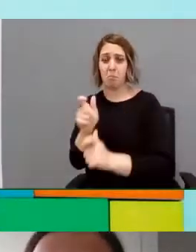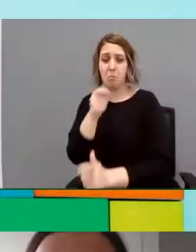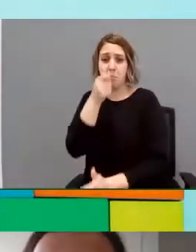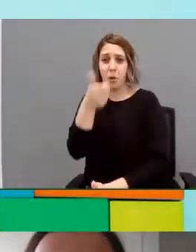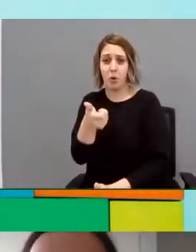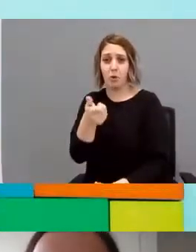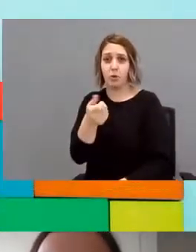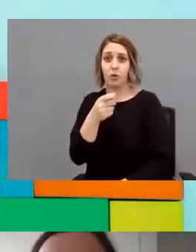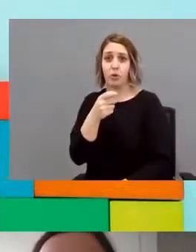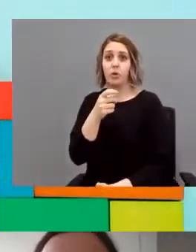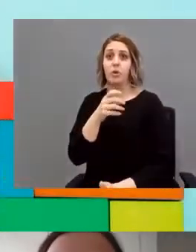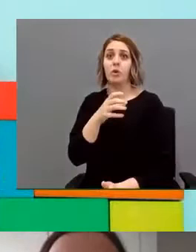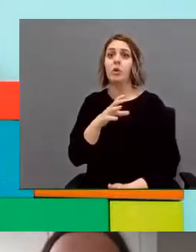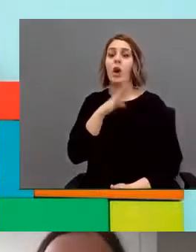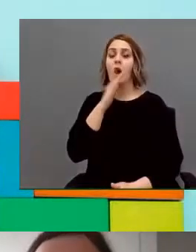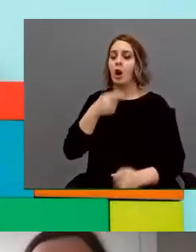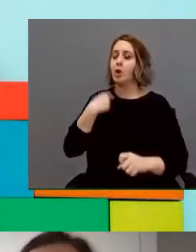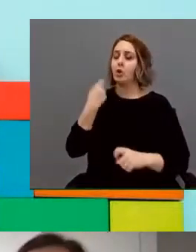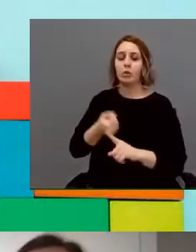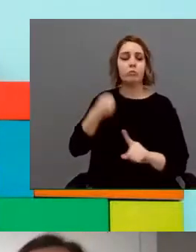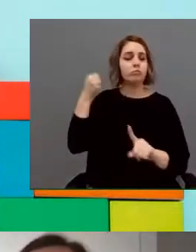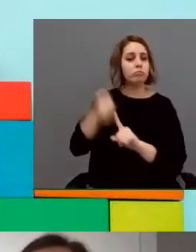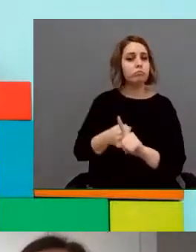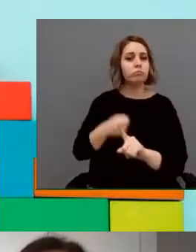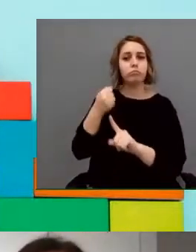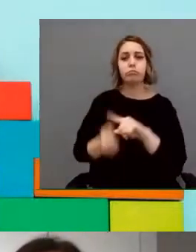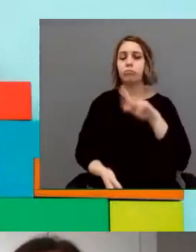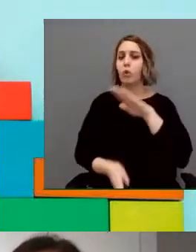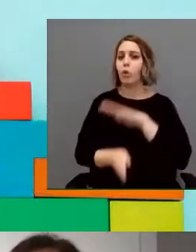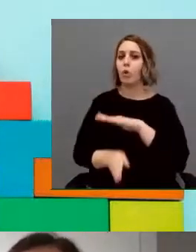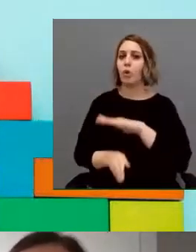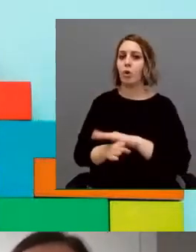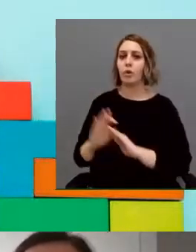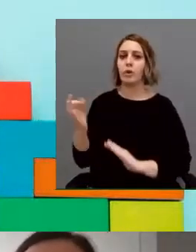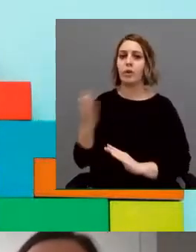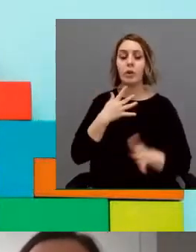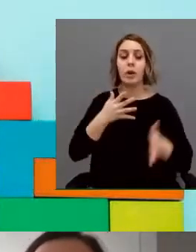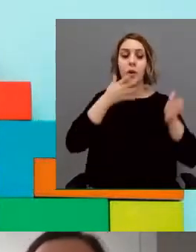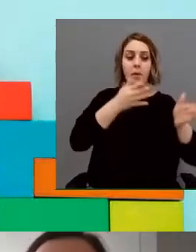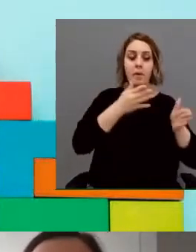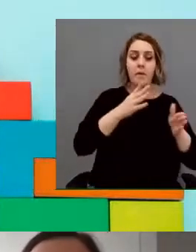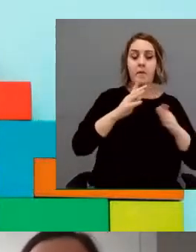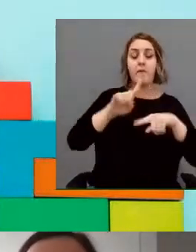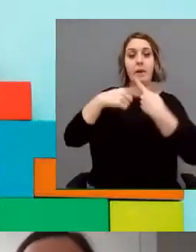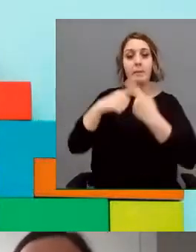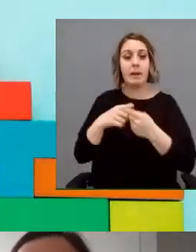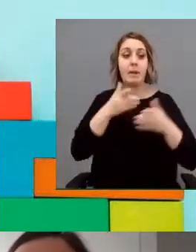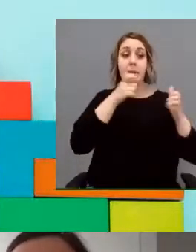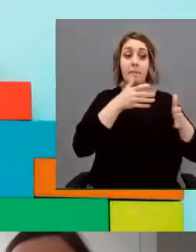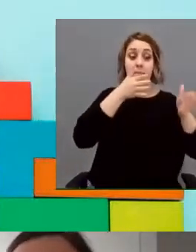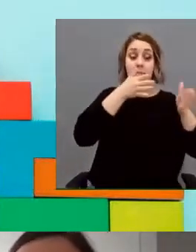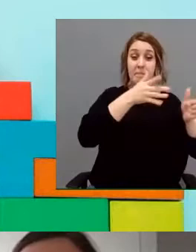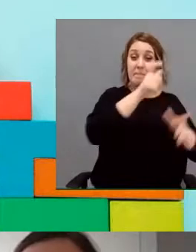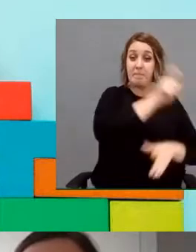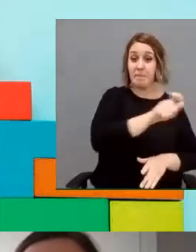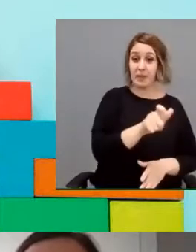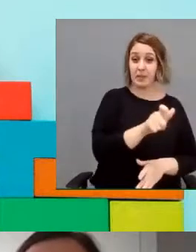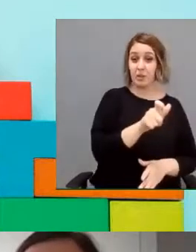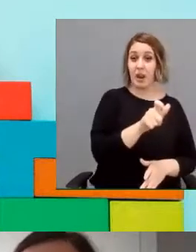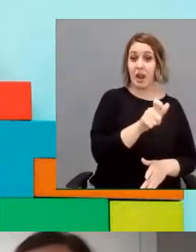ello, pero todavía no estamos en ello, pero en este camino. Me orientarán a las personas desde los últimos